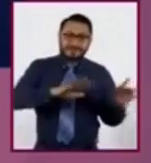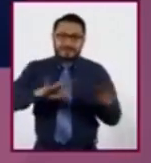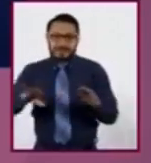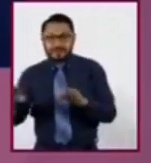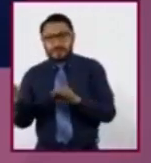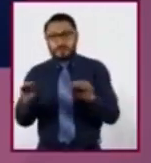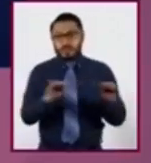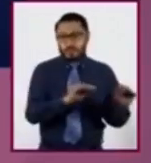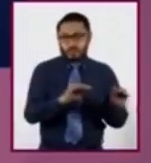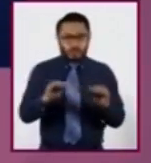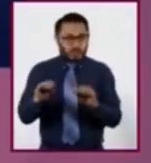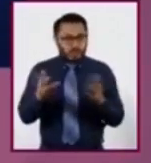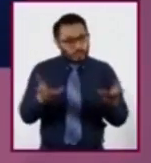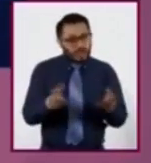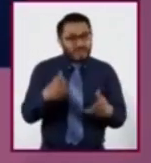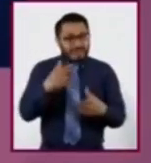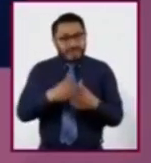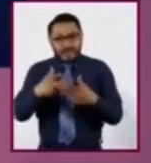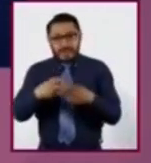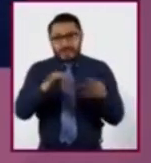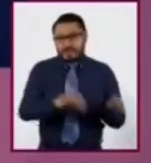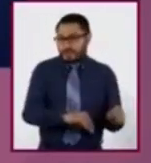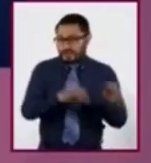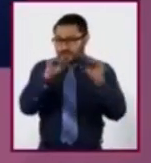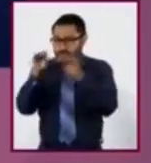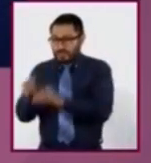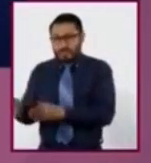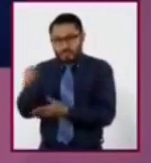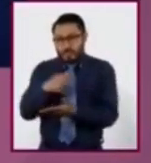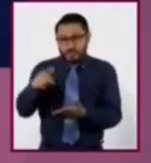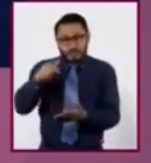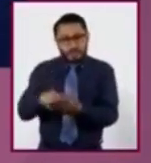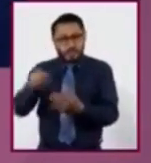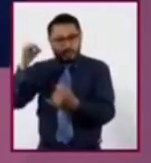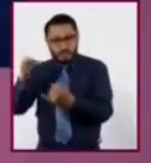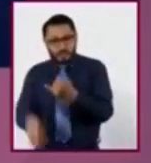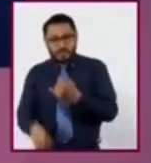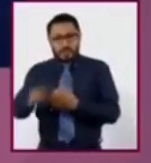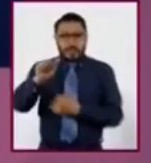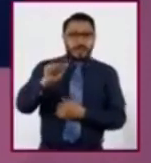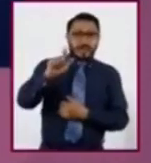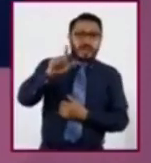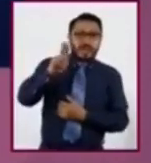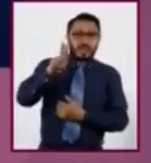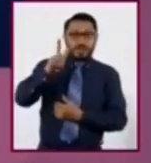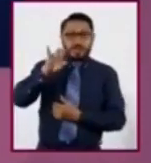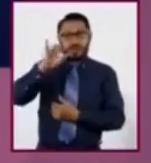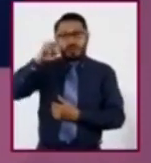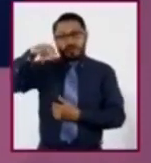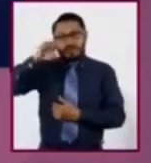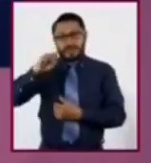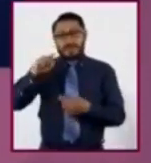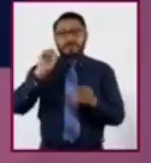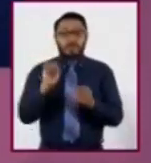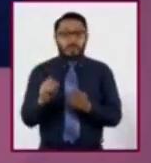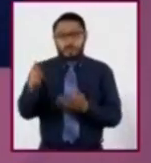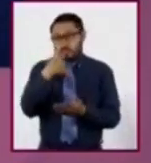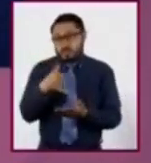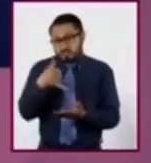modela. Hasta depositarlos en su desembocadura, en aluviones o abanicos de sedimentación.